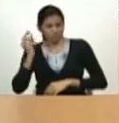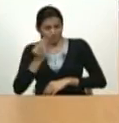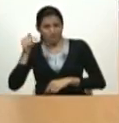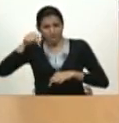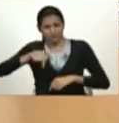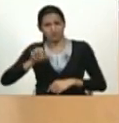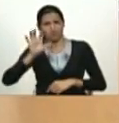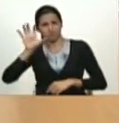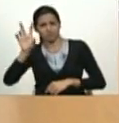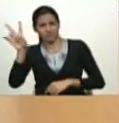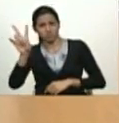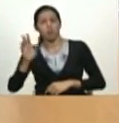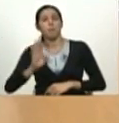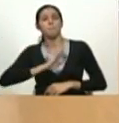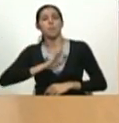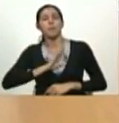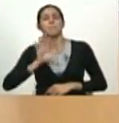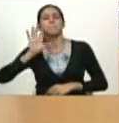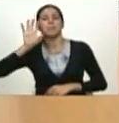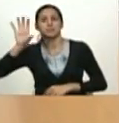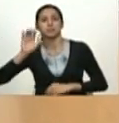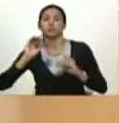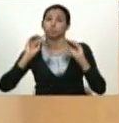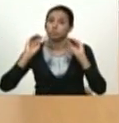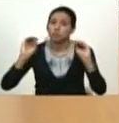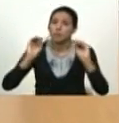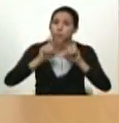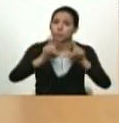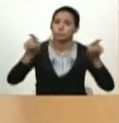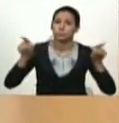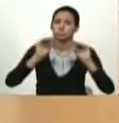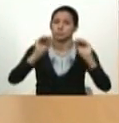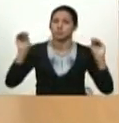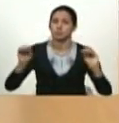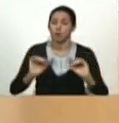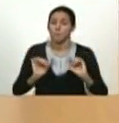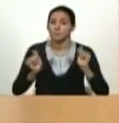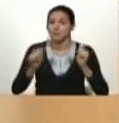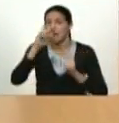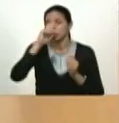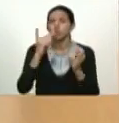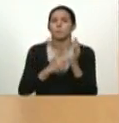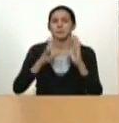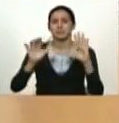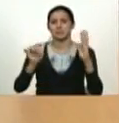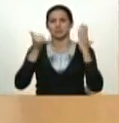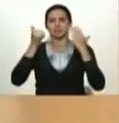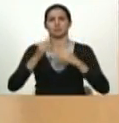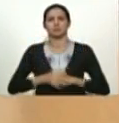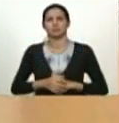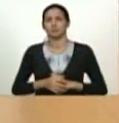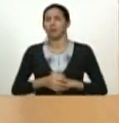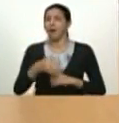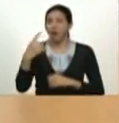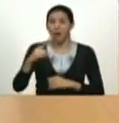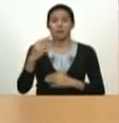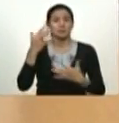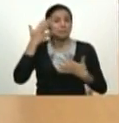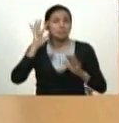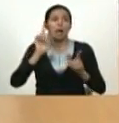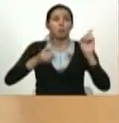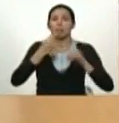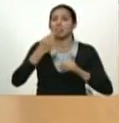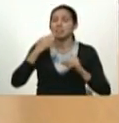lo convoco empezando este año 2016 frente a los nubarrones que se anuncian por allá